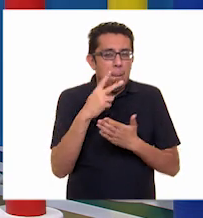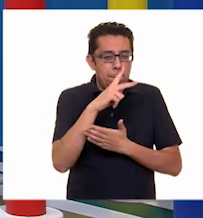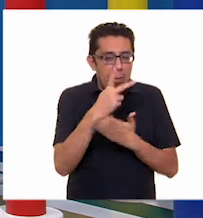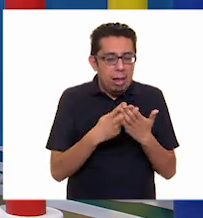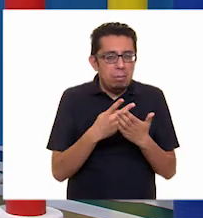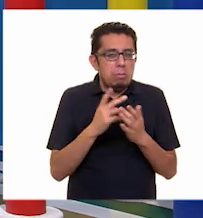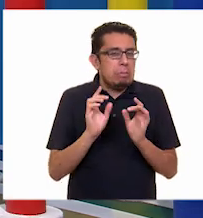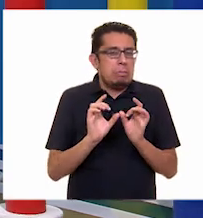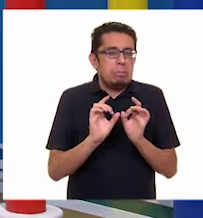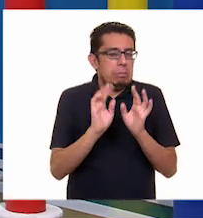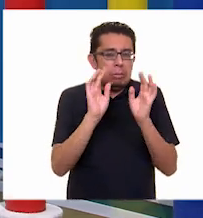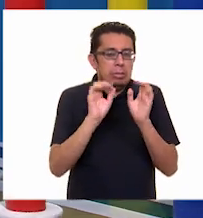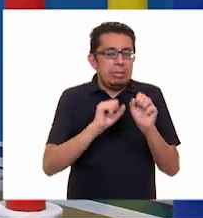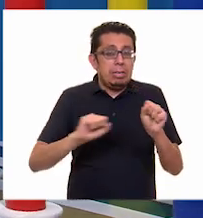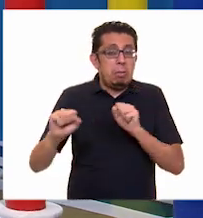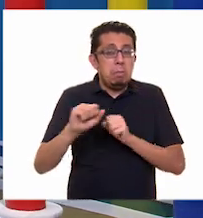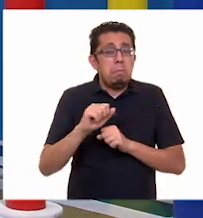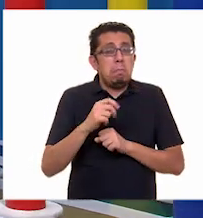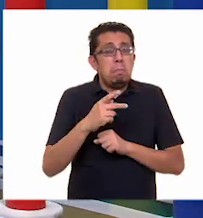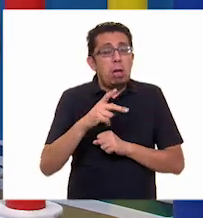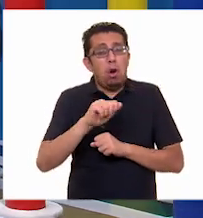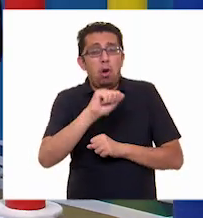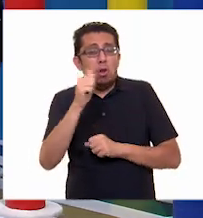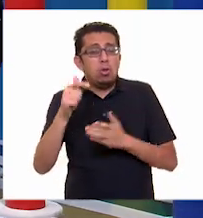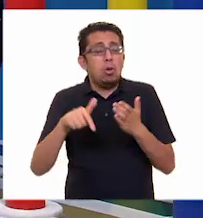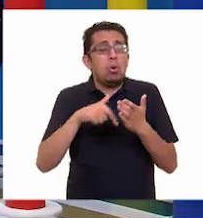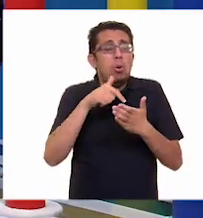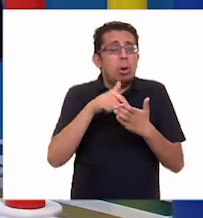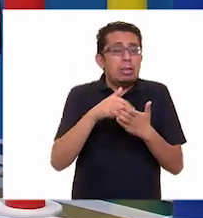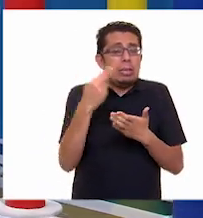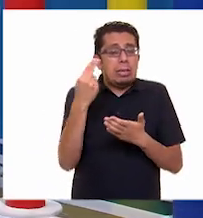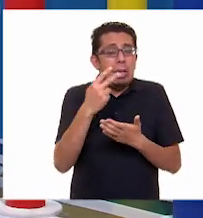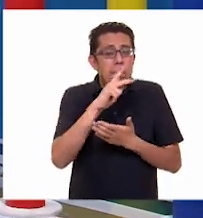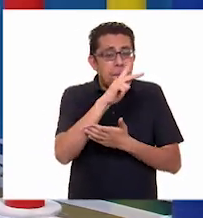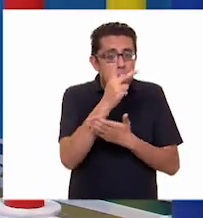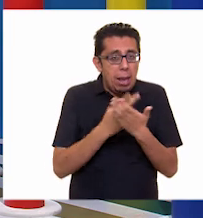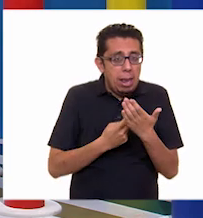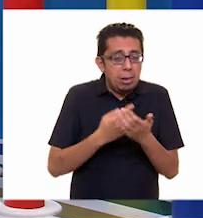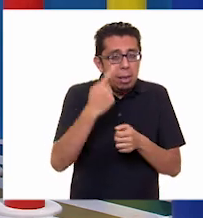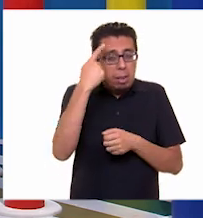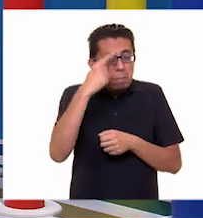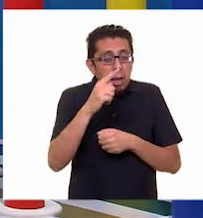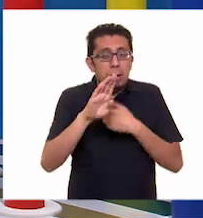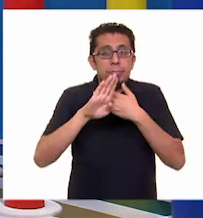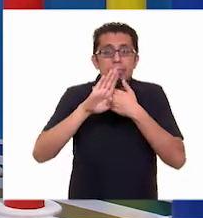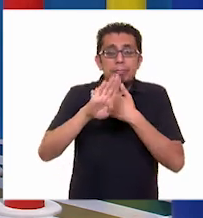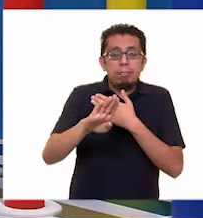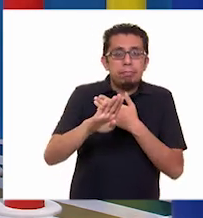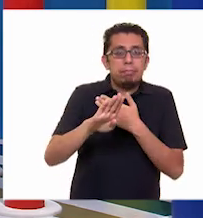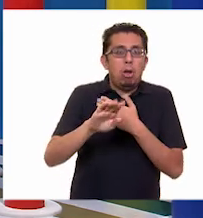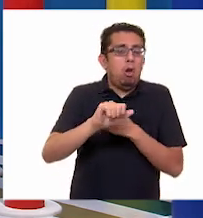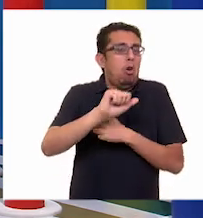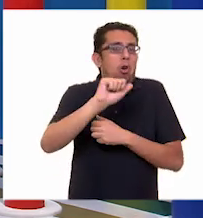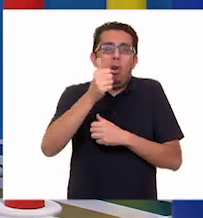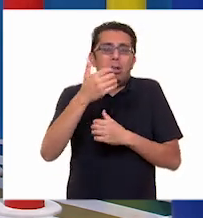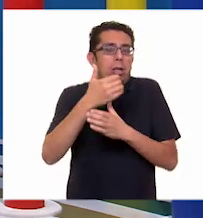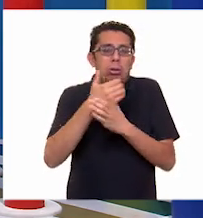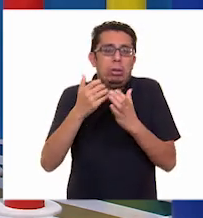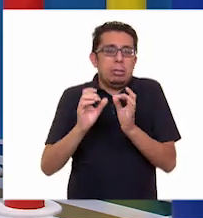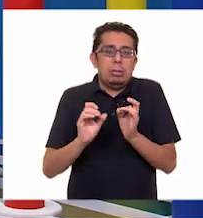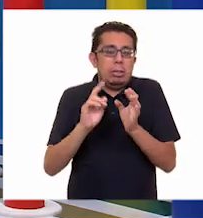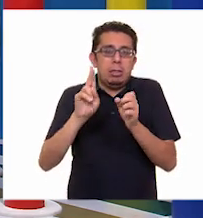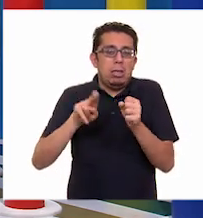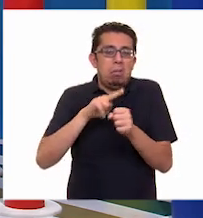muy probable que en algunos lugares del país se necesiten planes para prevenir la ocurrencia de otros fenómenos,